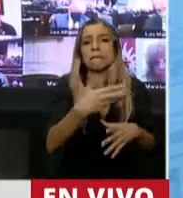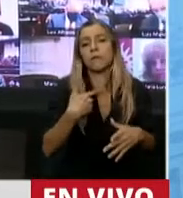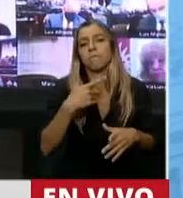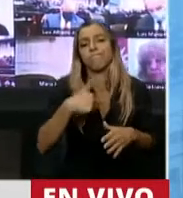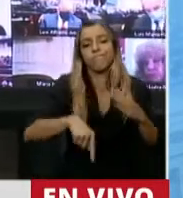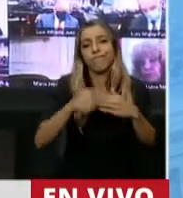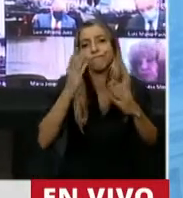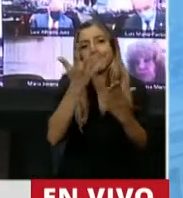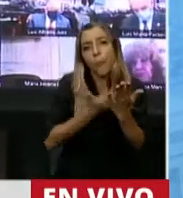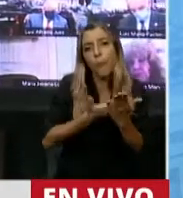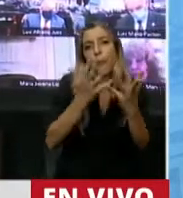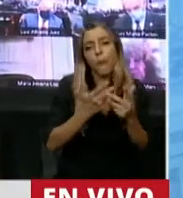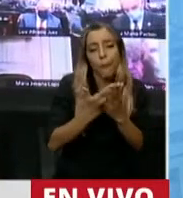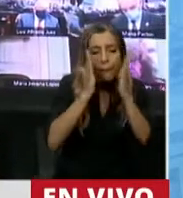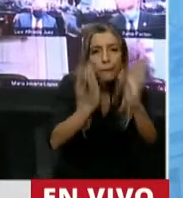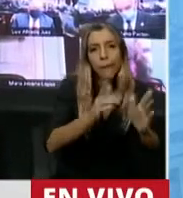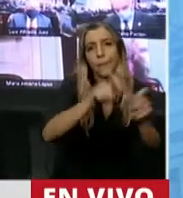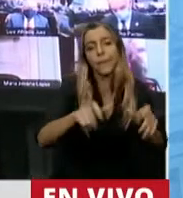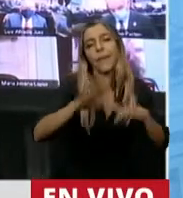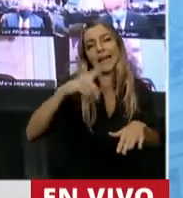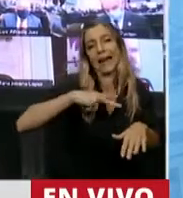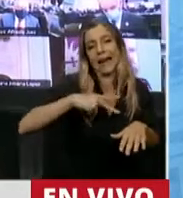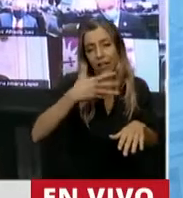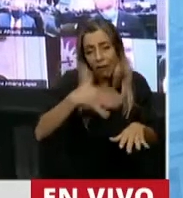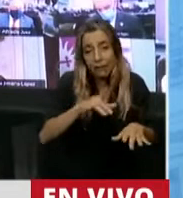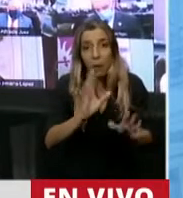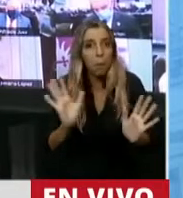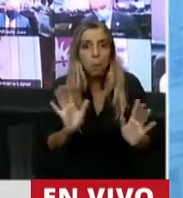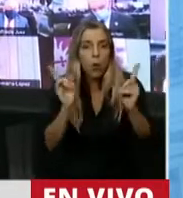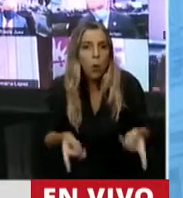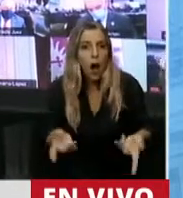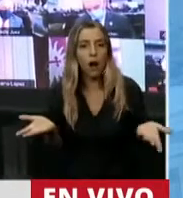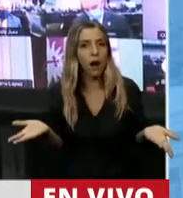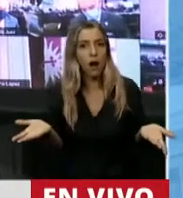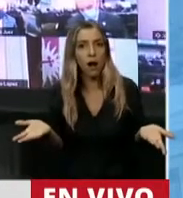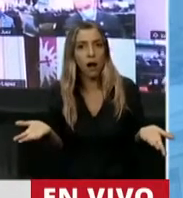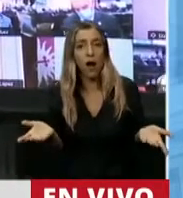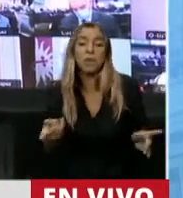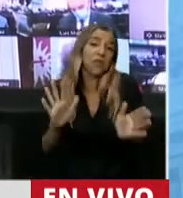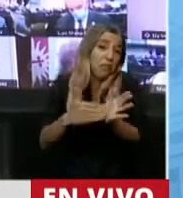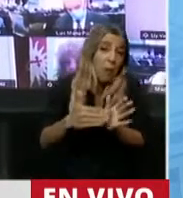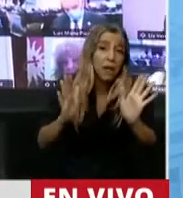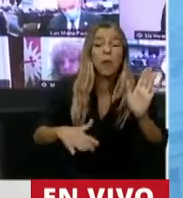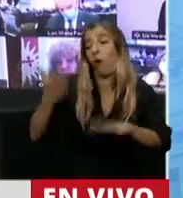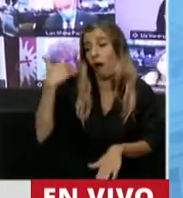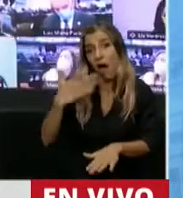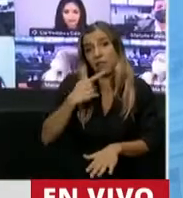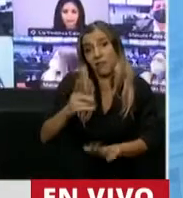a alguien que uno podría calificar como rico, como dije antes,